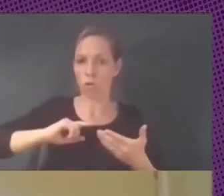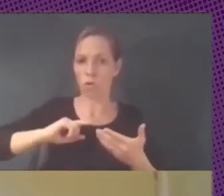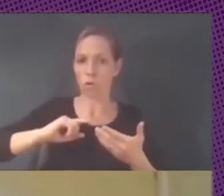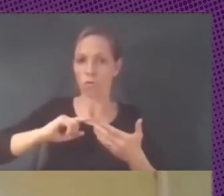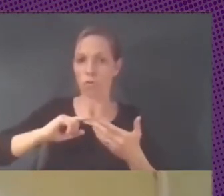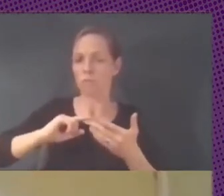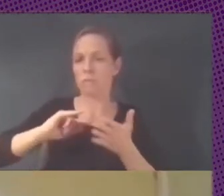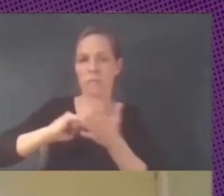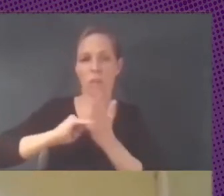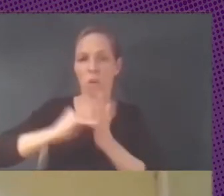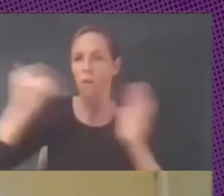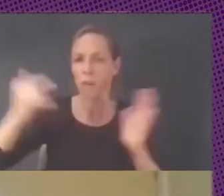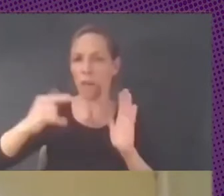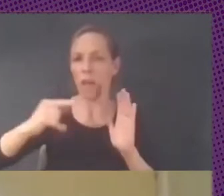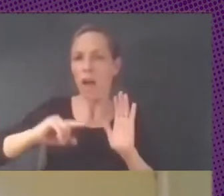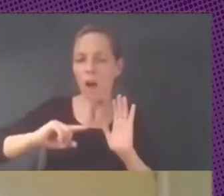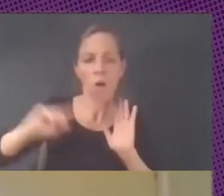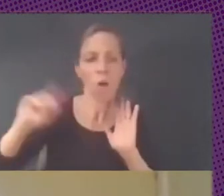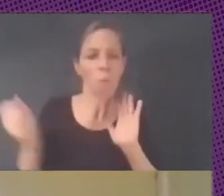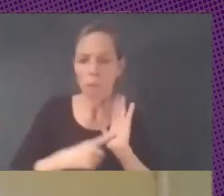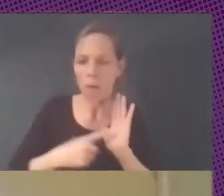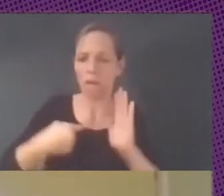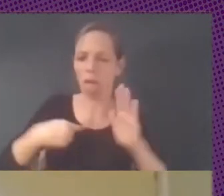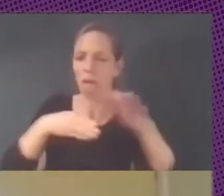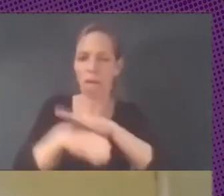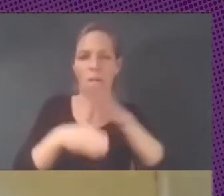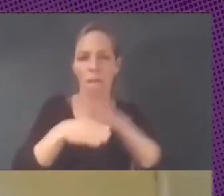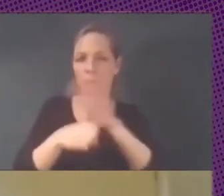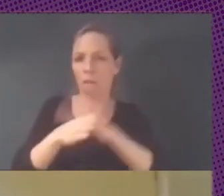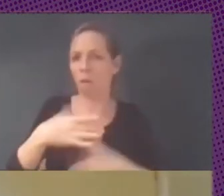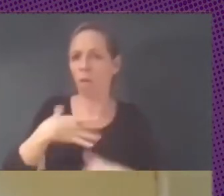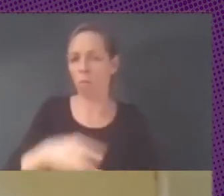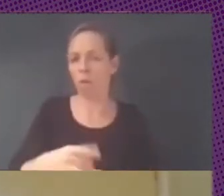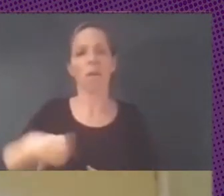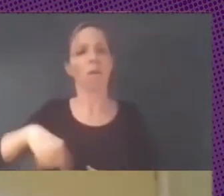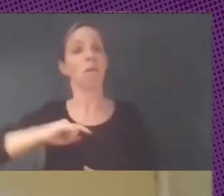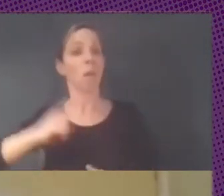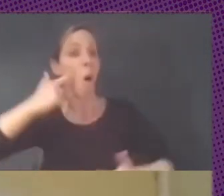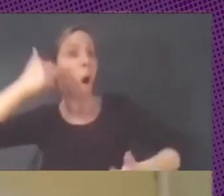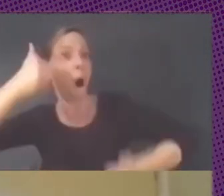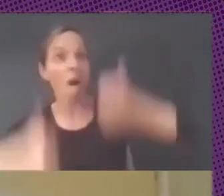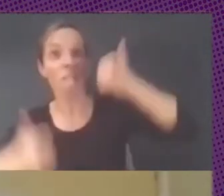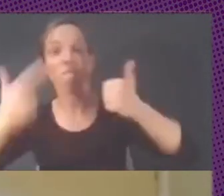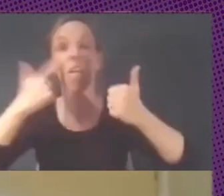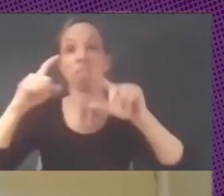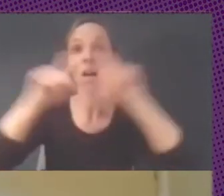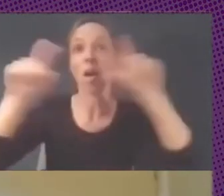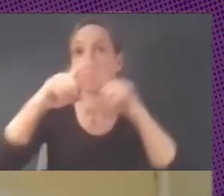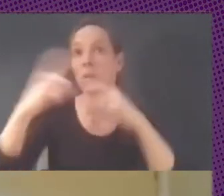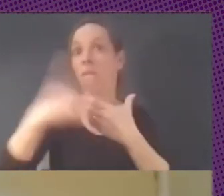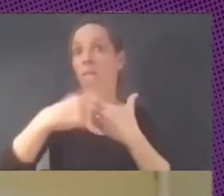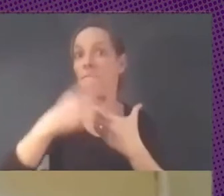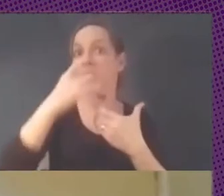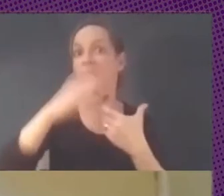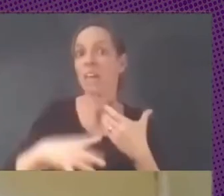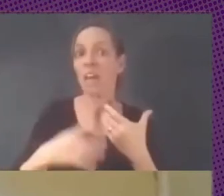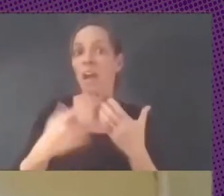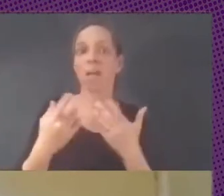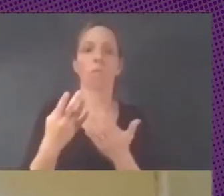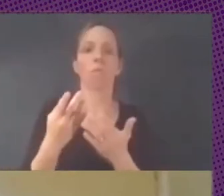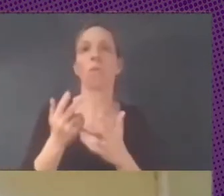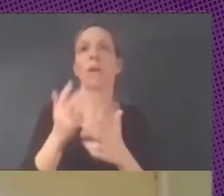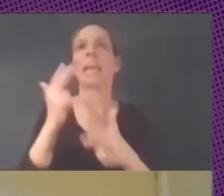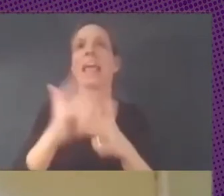tecnología que queremos no necesitamos hacer un concurso para hacer una compra de una licencia